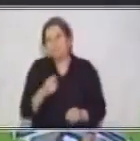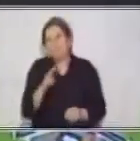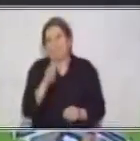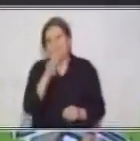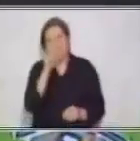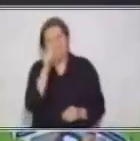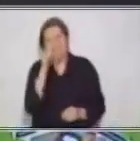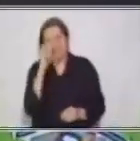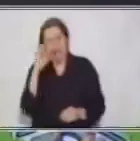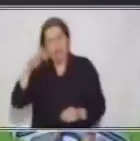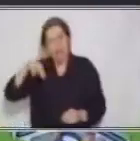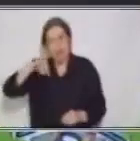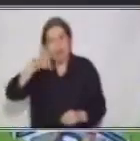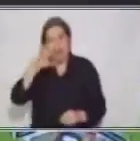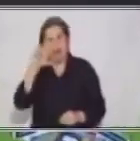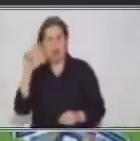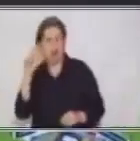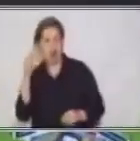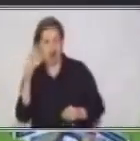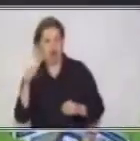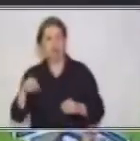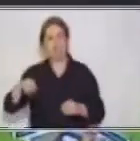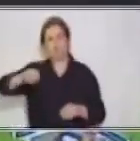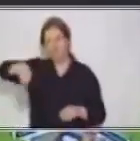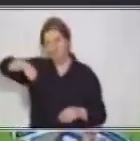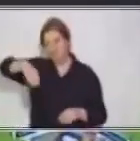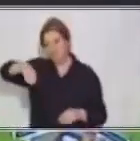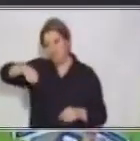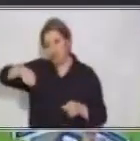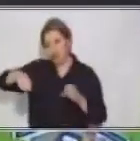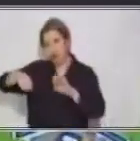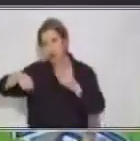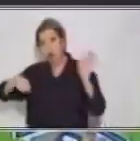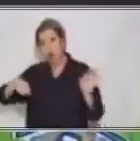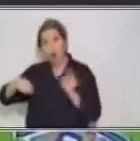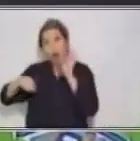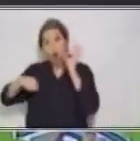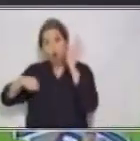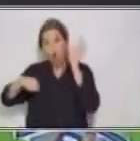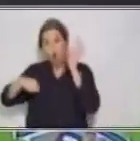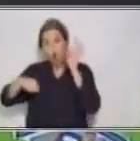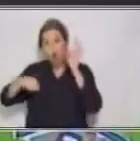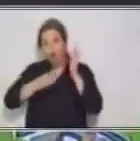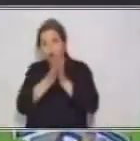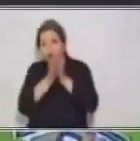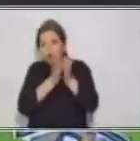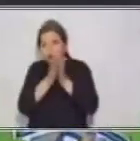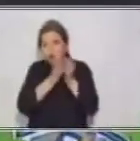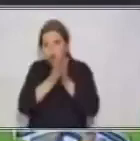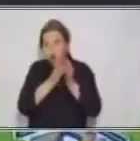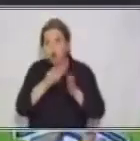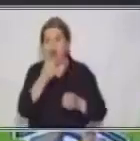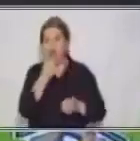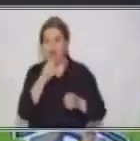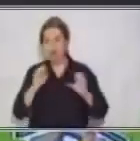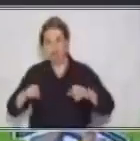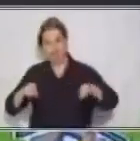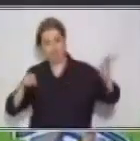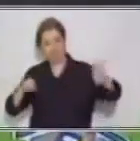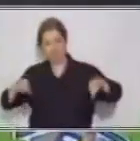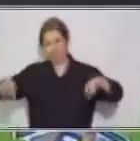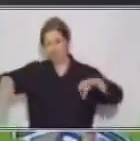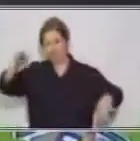Esto, u, otro. ¿Cuándo usamos u? Usamos u cuando vamos a enlazar una palabra que comienza con o,